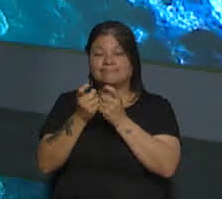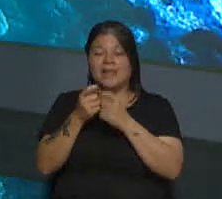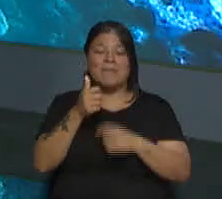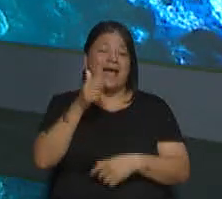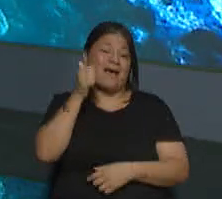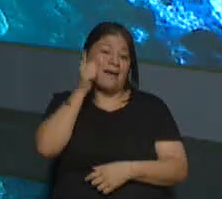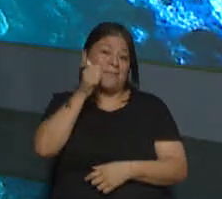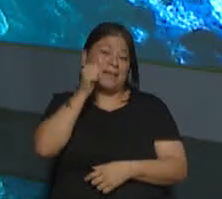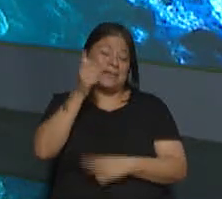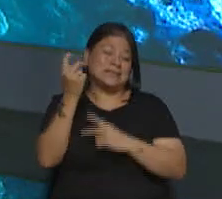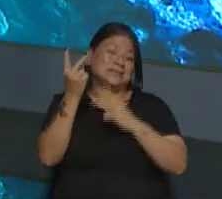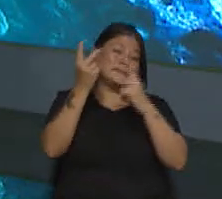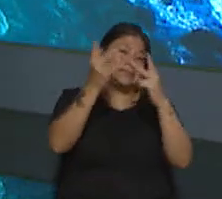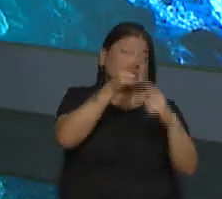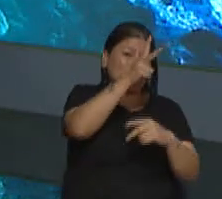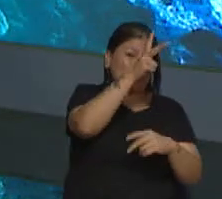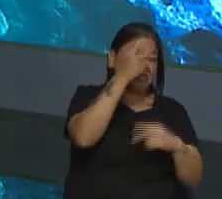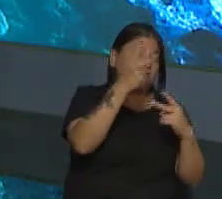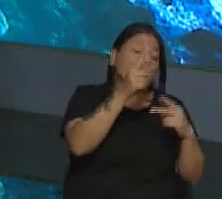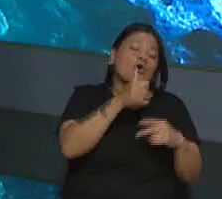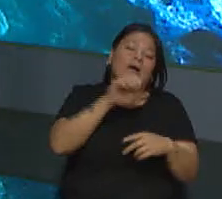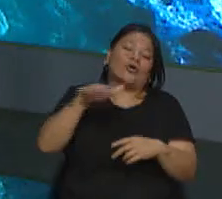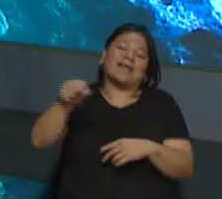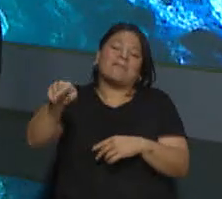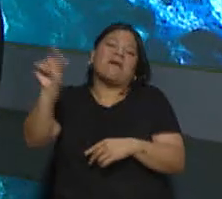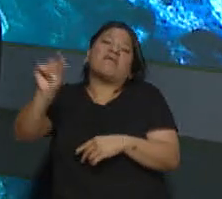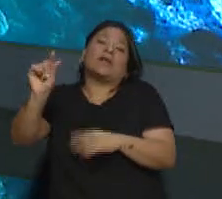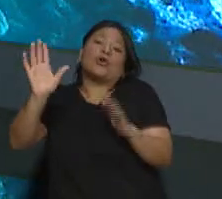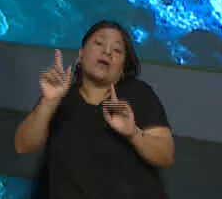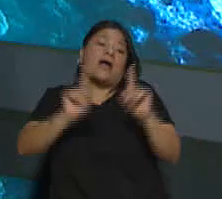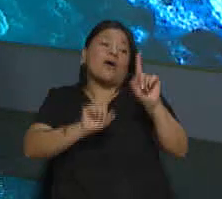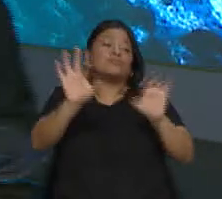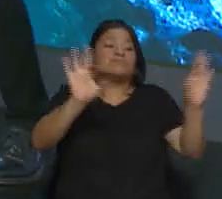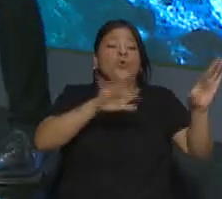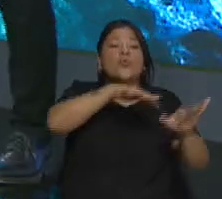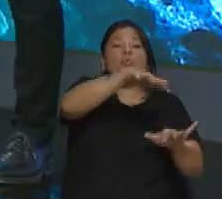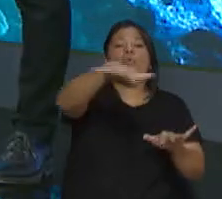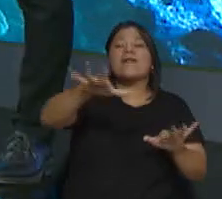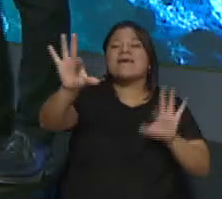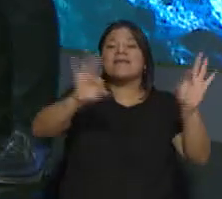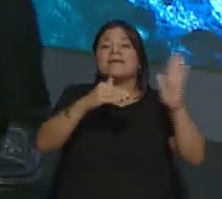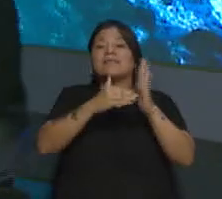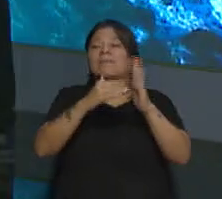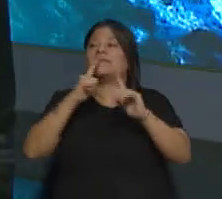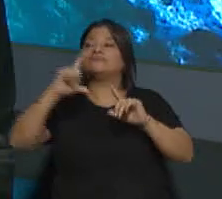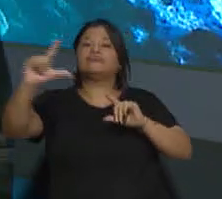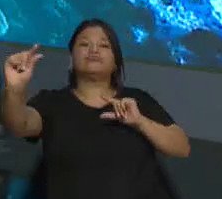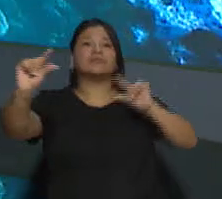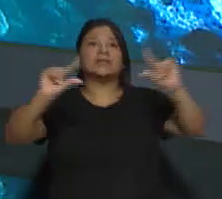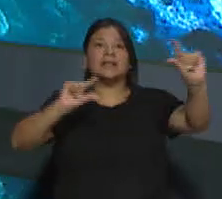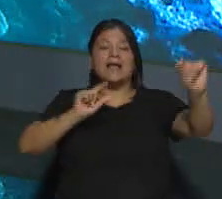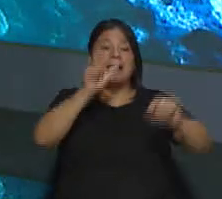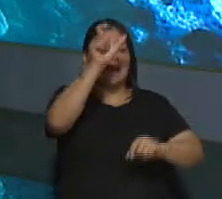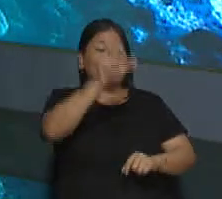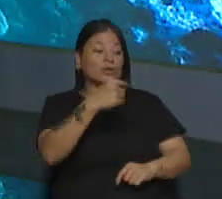Y la costa argentina sigue conviniendo, pero bueno, después cada uno elige, ¿no? Hay preferencias, la distancia. La persona que yo voy a entrevistar